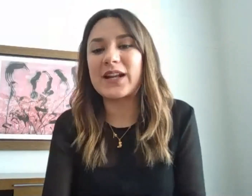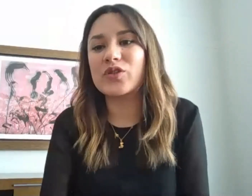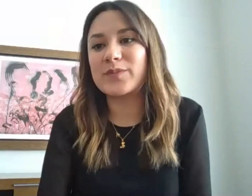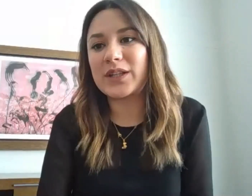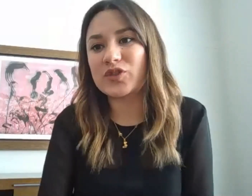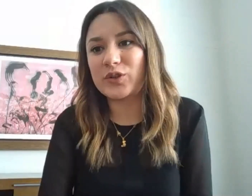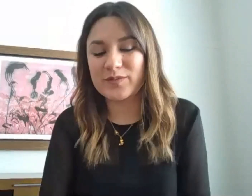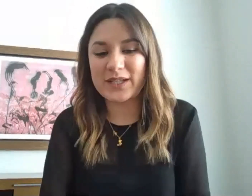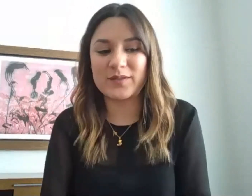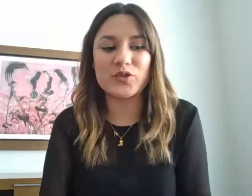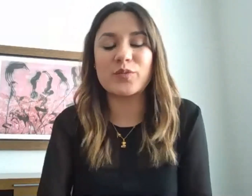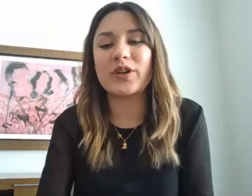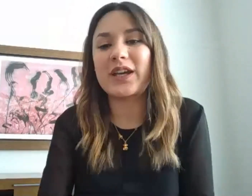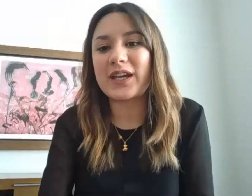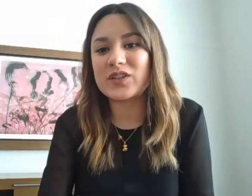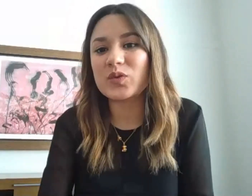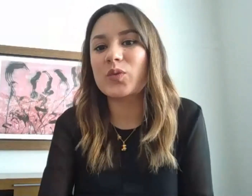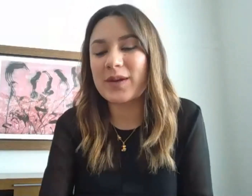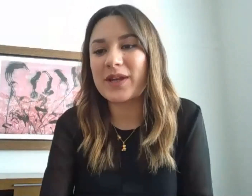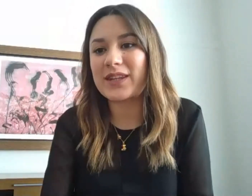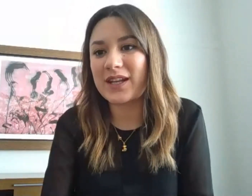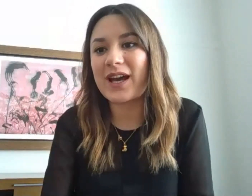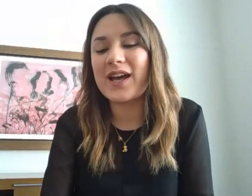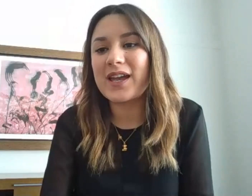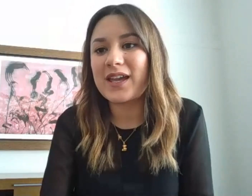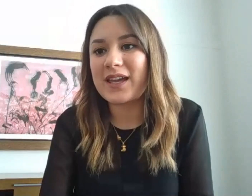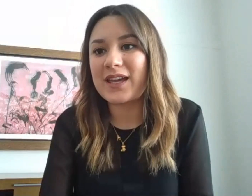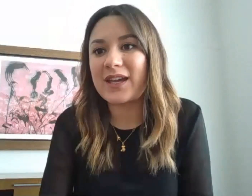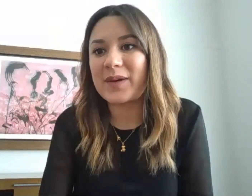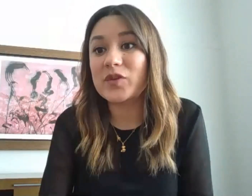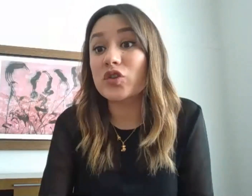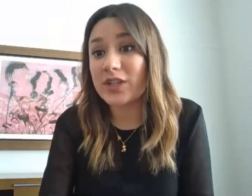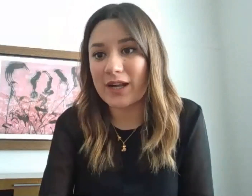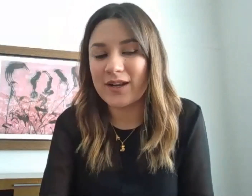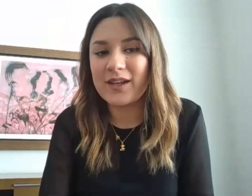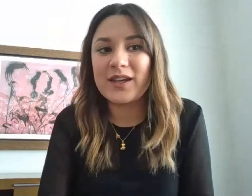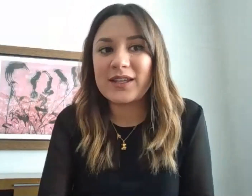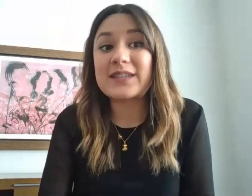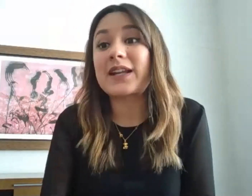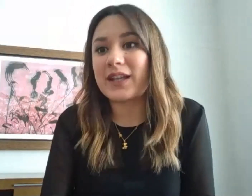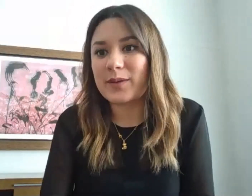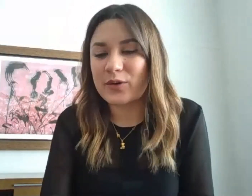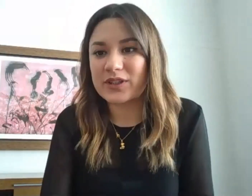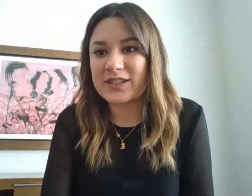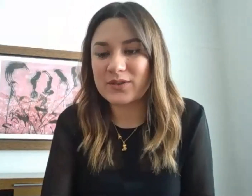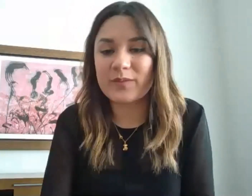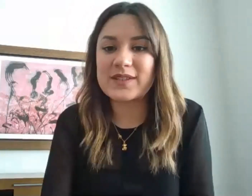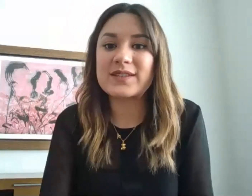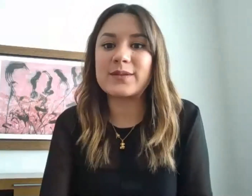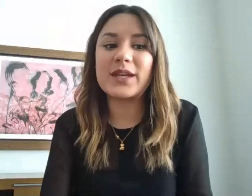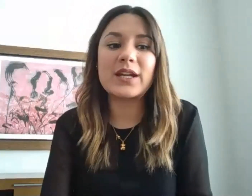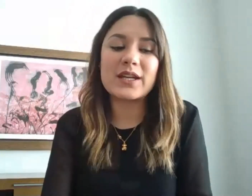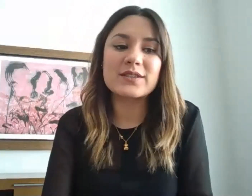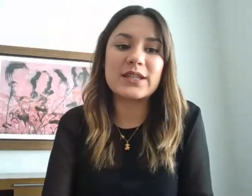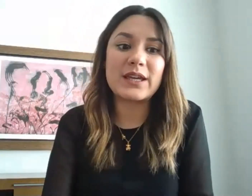respetar los mínimos y los máximos porque es una materia social que se rige bajo otras normas